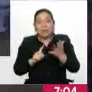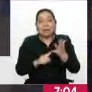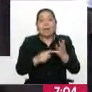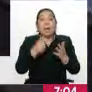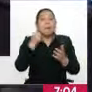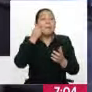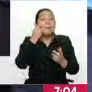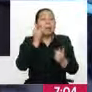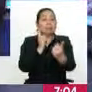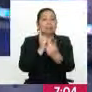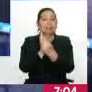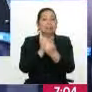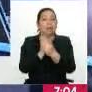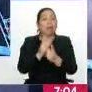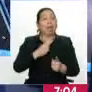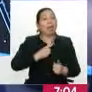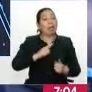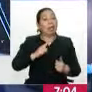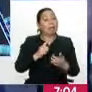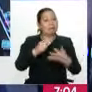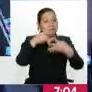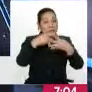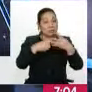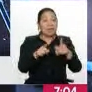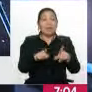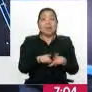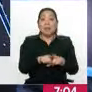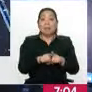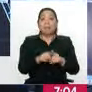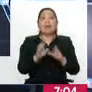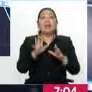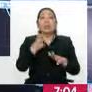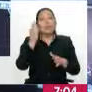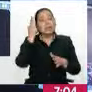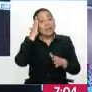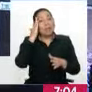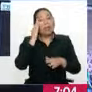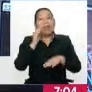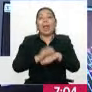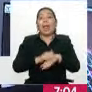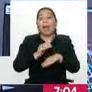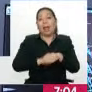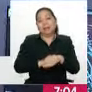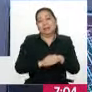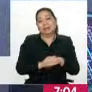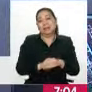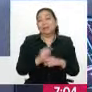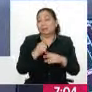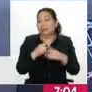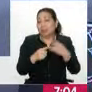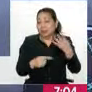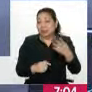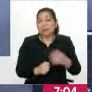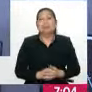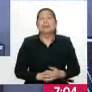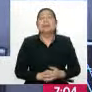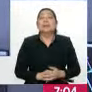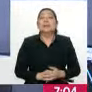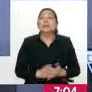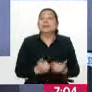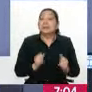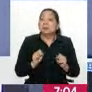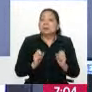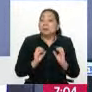entrevista personal. También los requisitos que se solicitan es el idioma inglés, un nivel 4, dentro de los requisitos. Entonces,